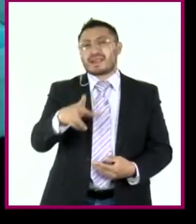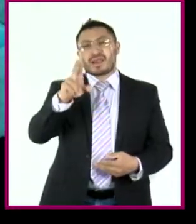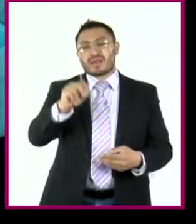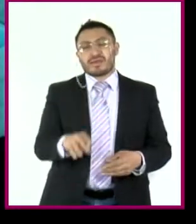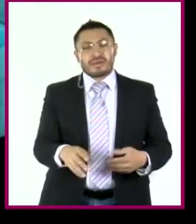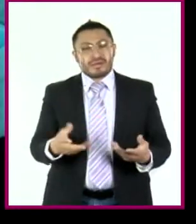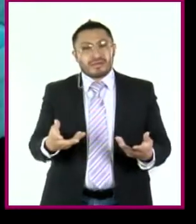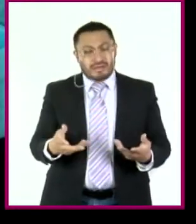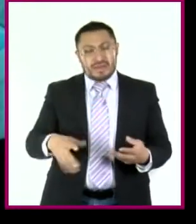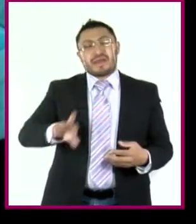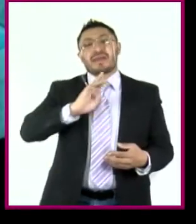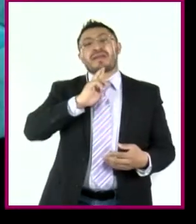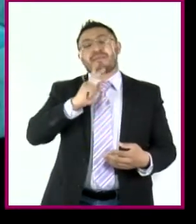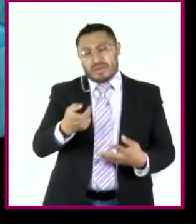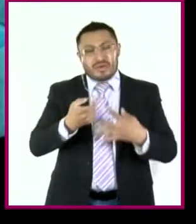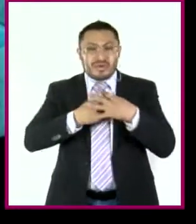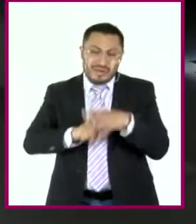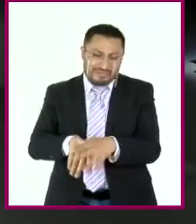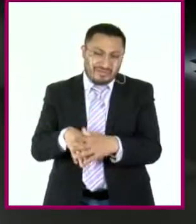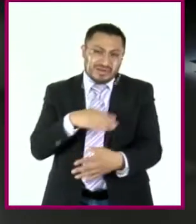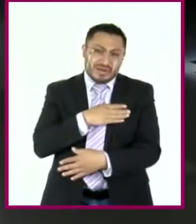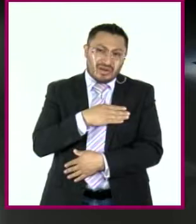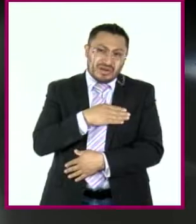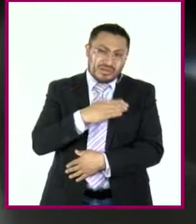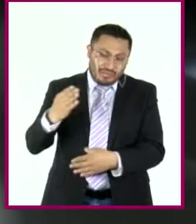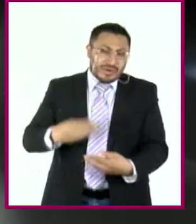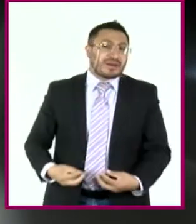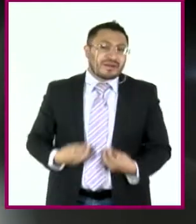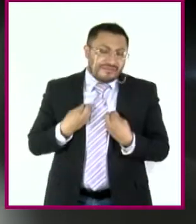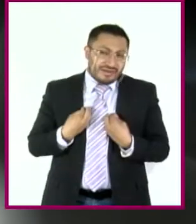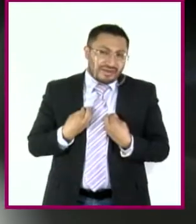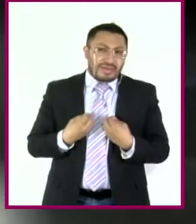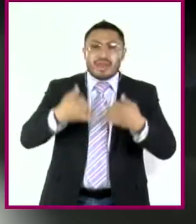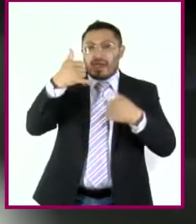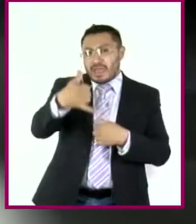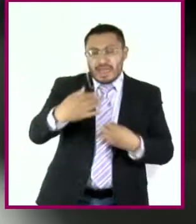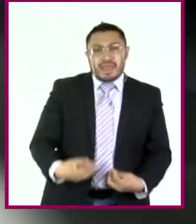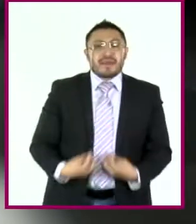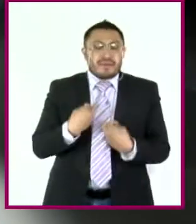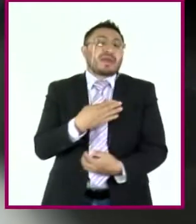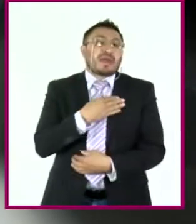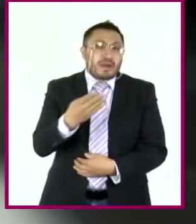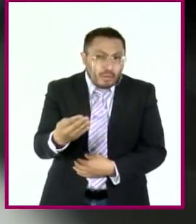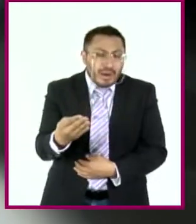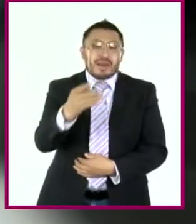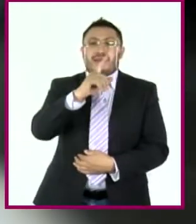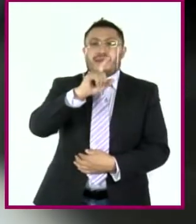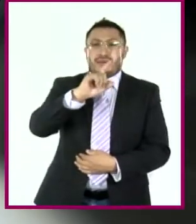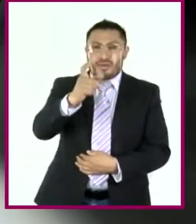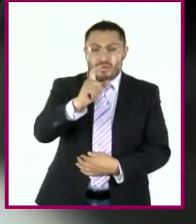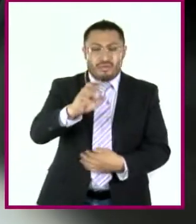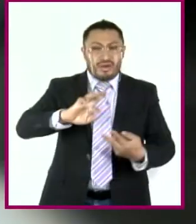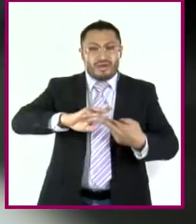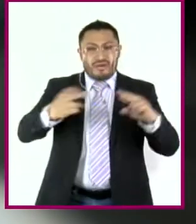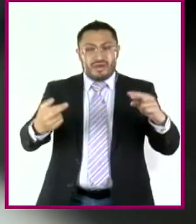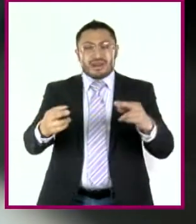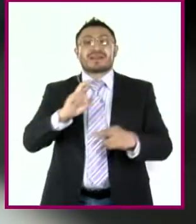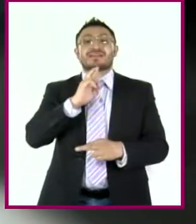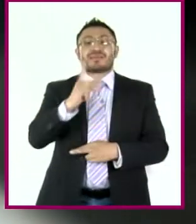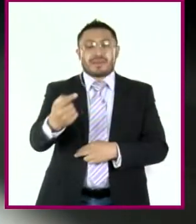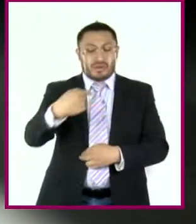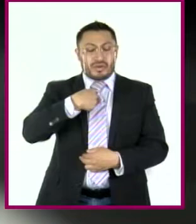de dar comienzo a nuestra vida buena? Cuando hayamos mejorado la relación con nosotros mismos,